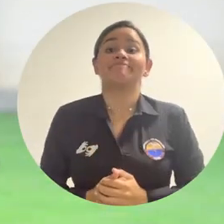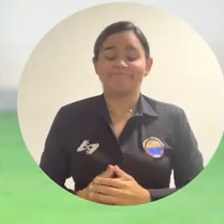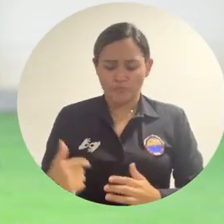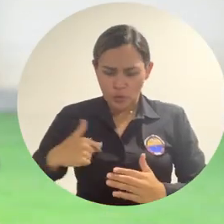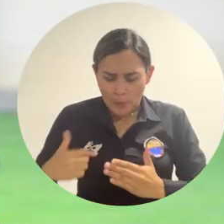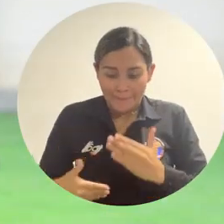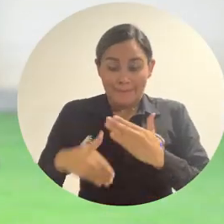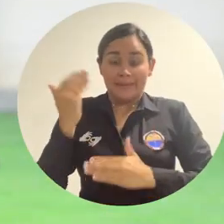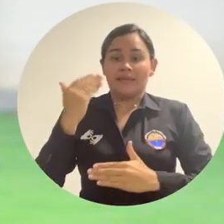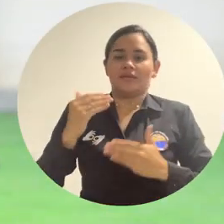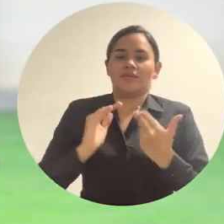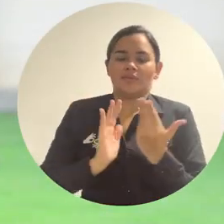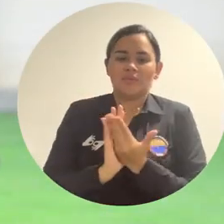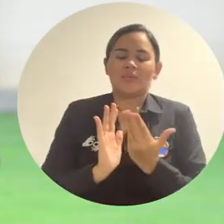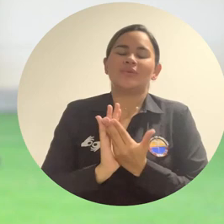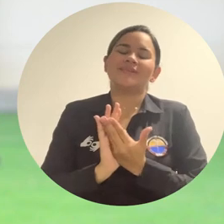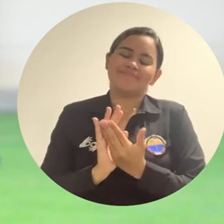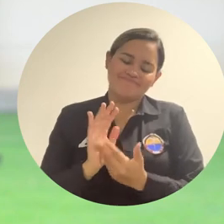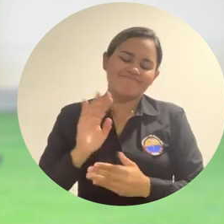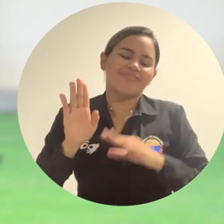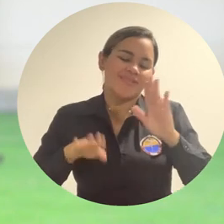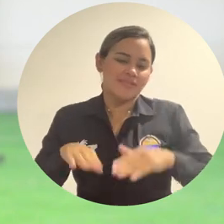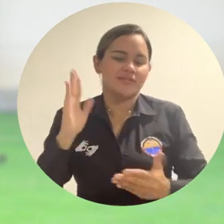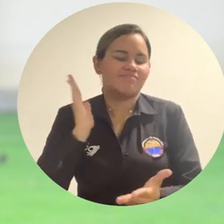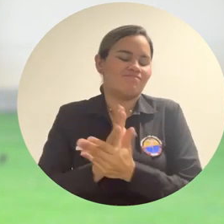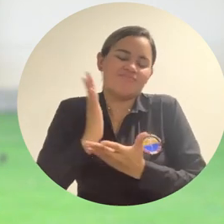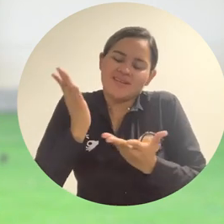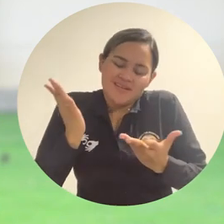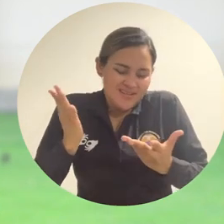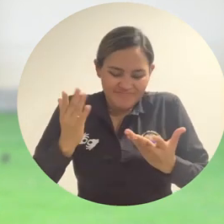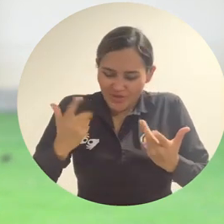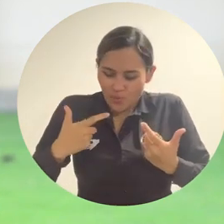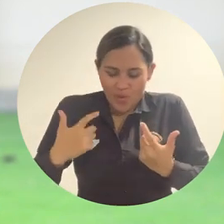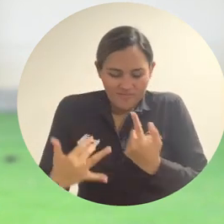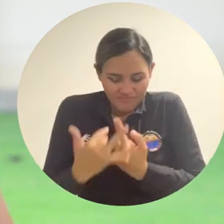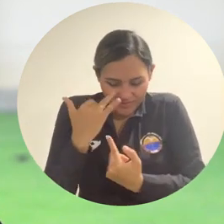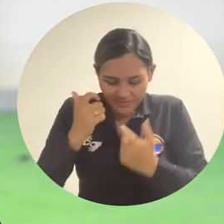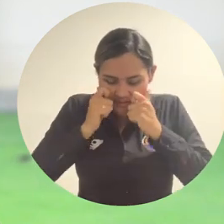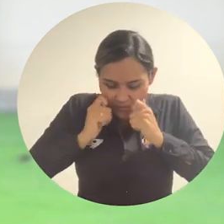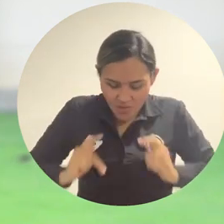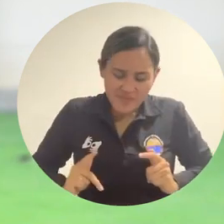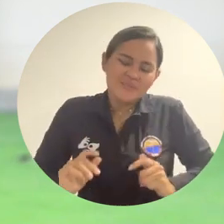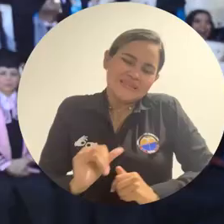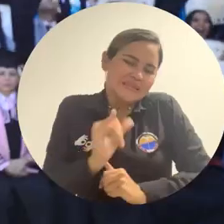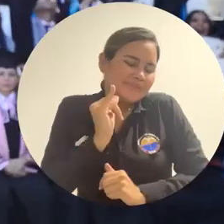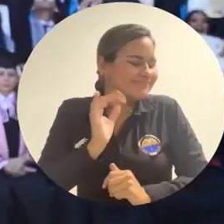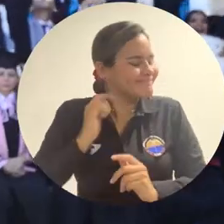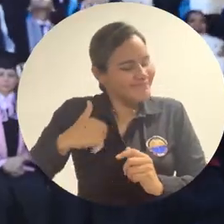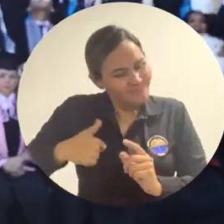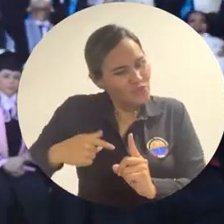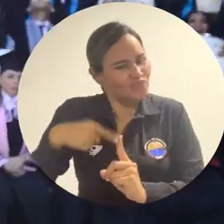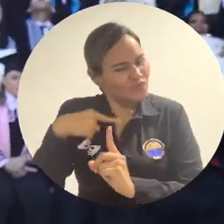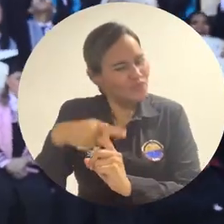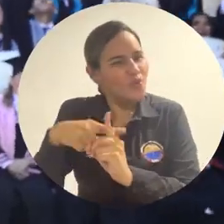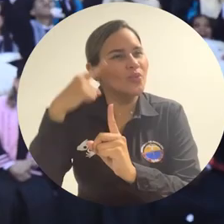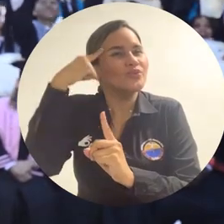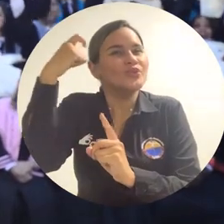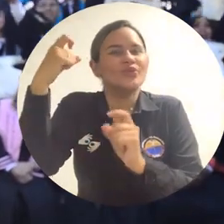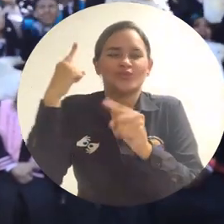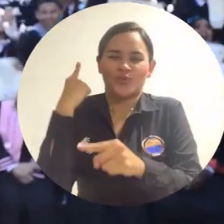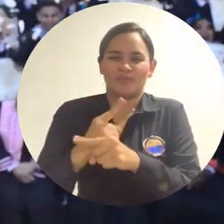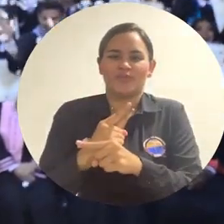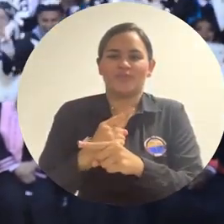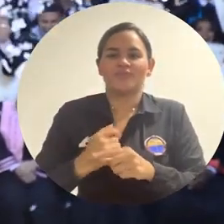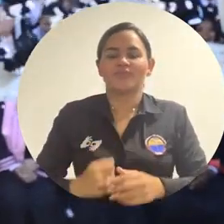poquito tediosa, de pronto nos acompleja, sobre todo cuando es algo físico, pero no hay más motivación que